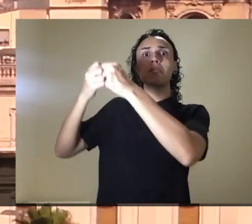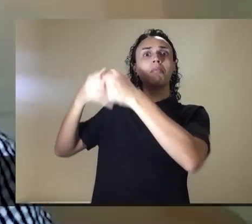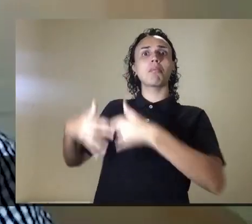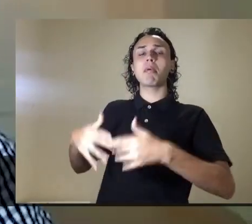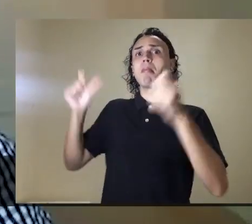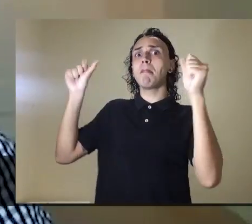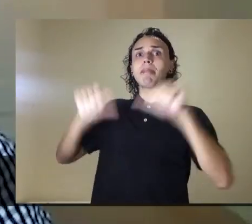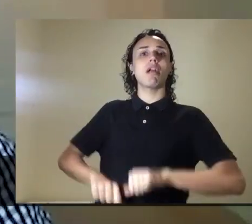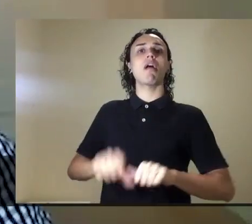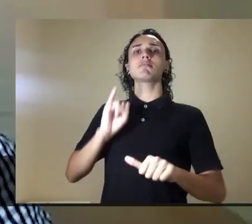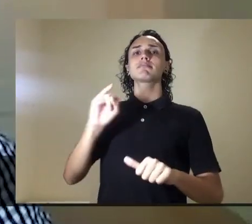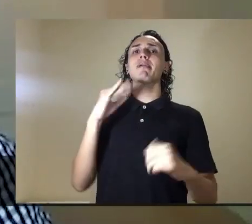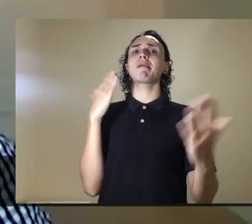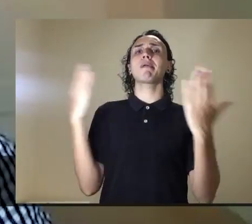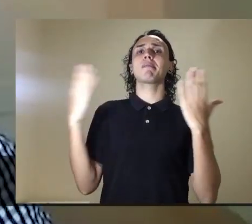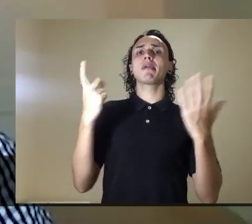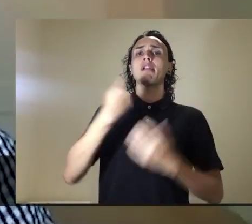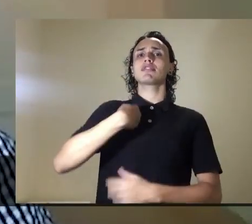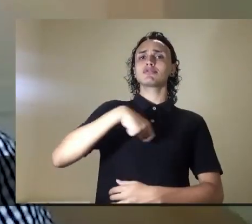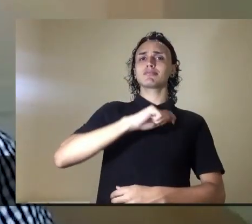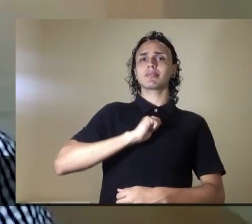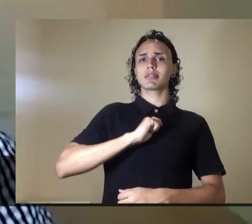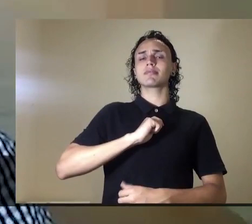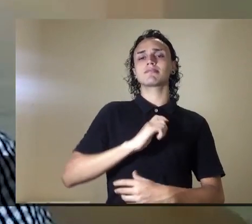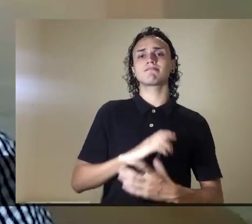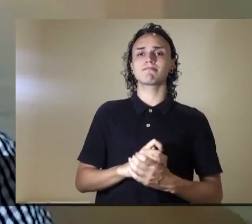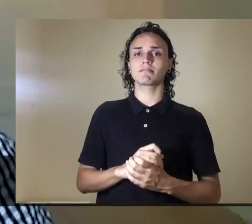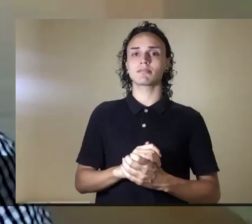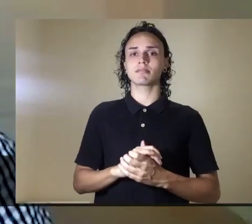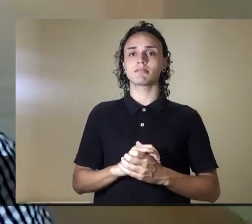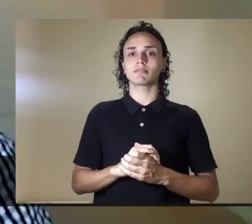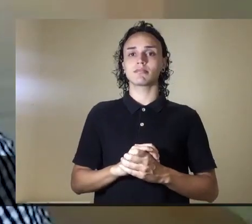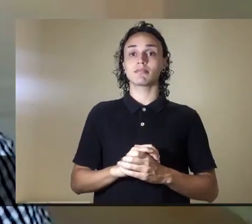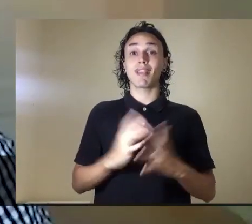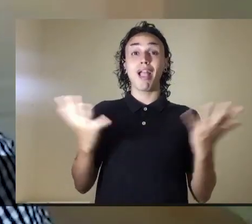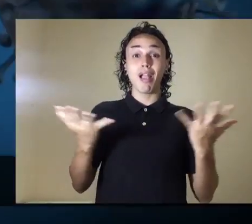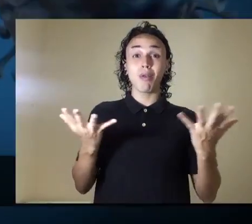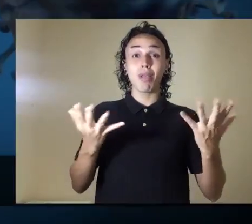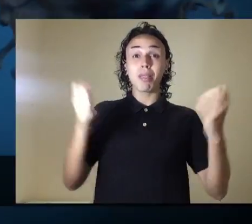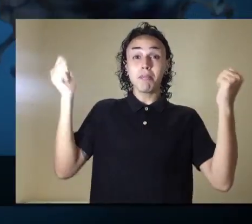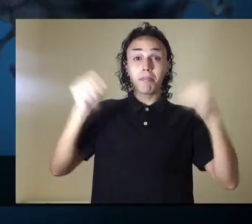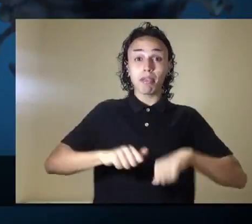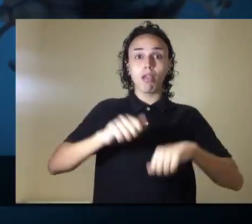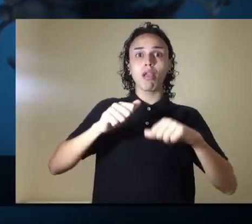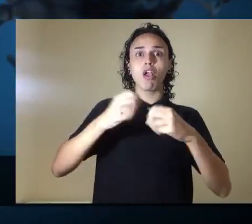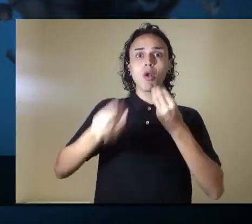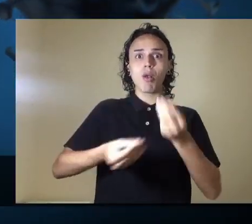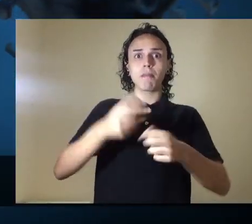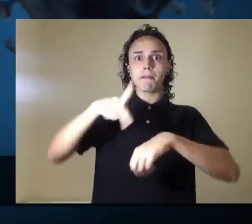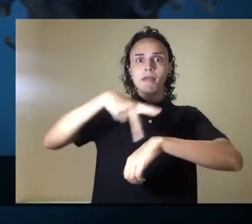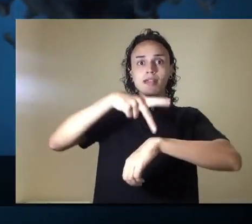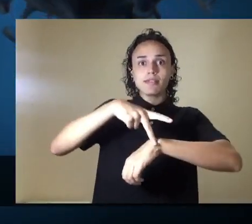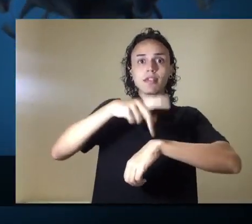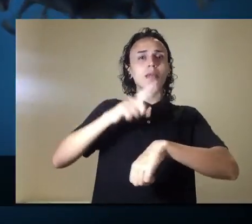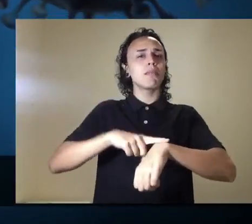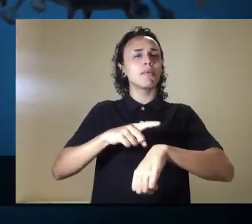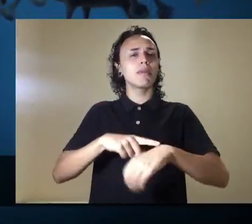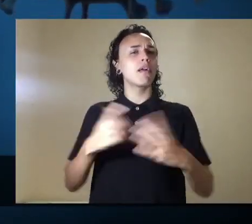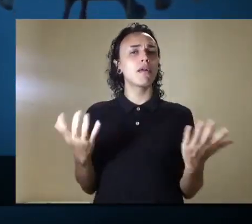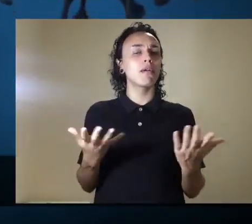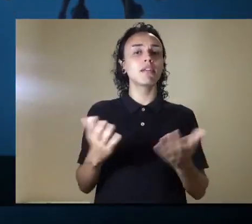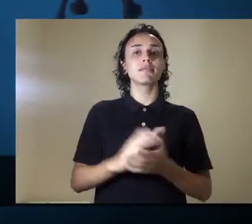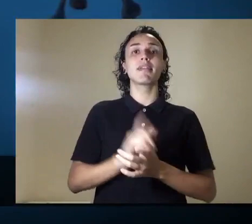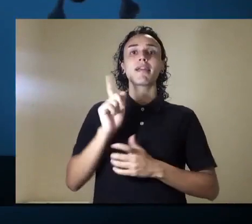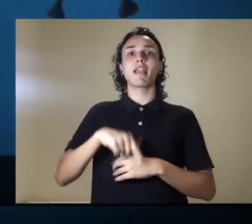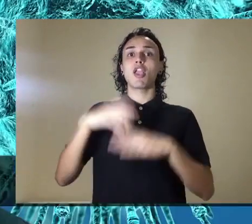países los que han tenido situaciones mucho peores que España. Los peores países en